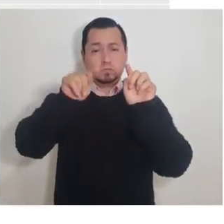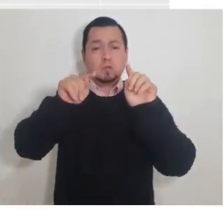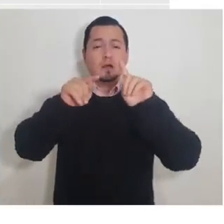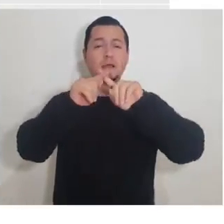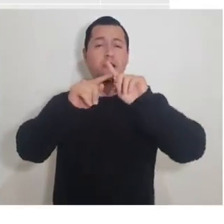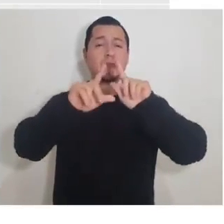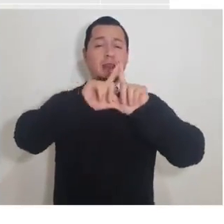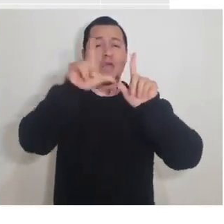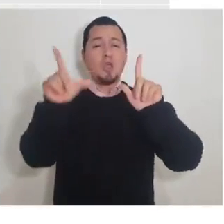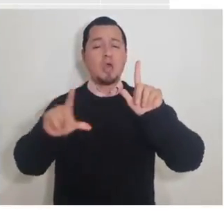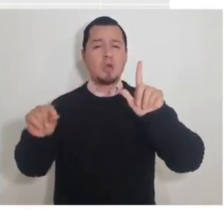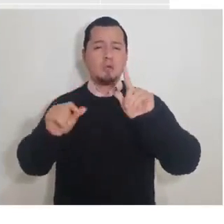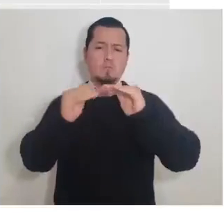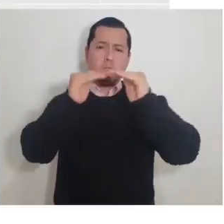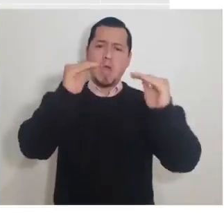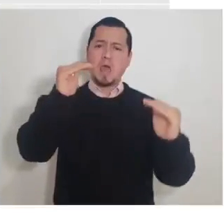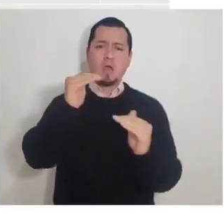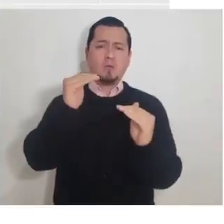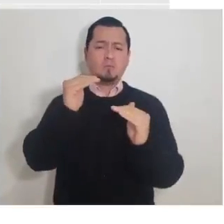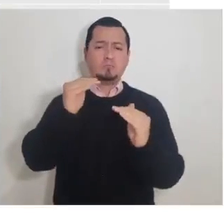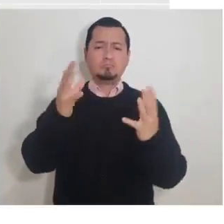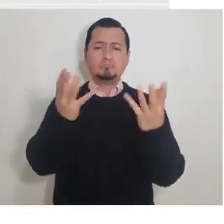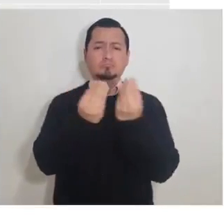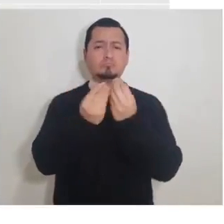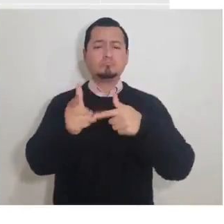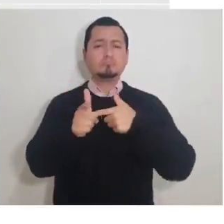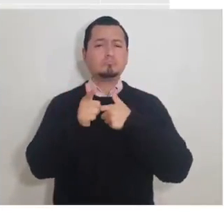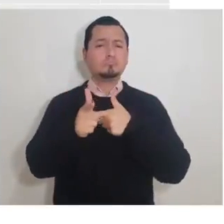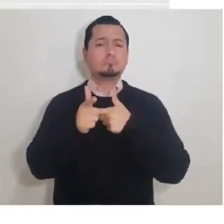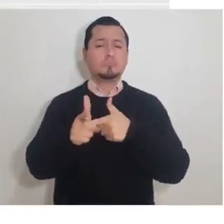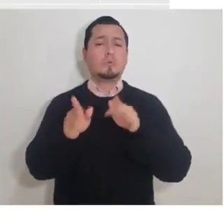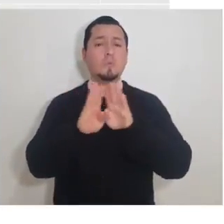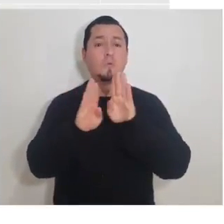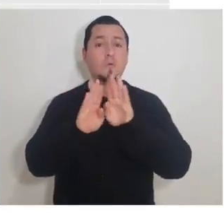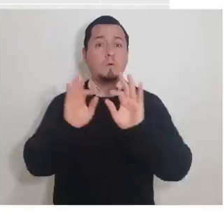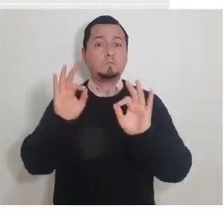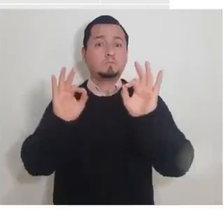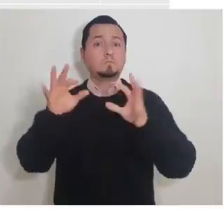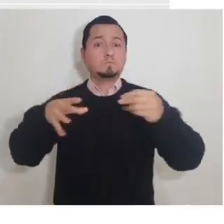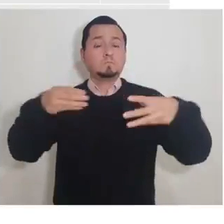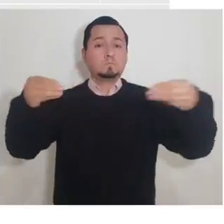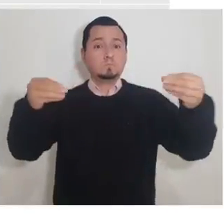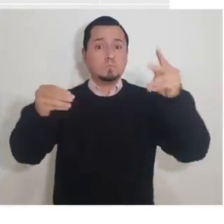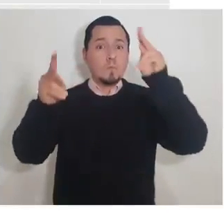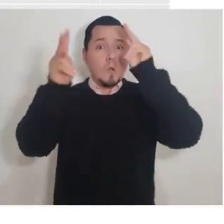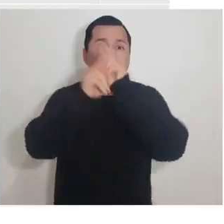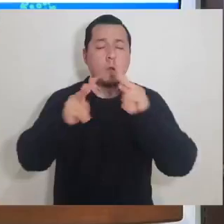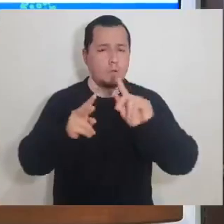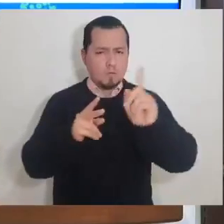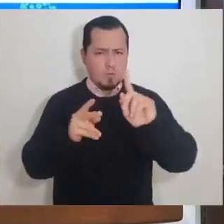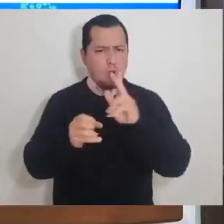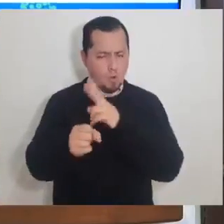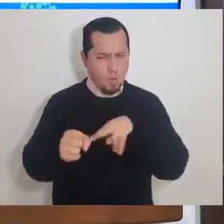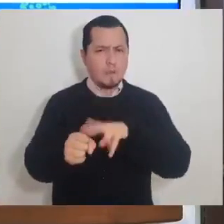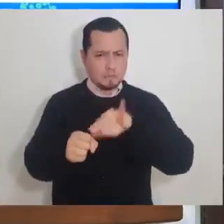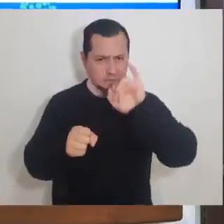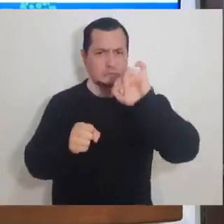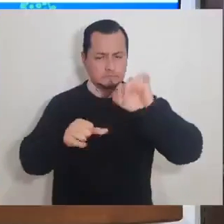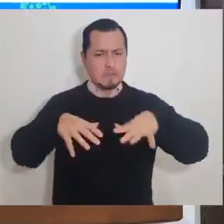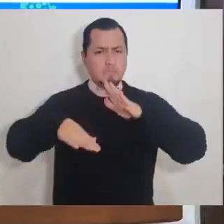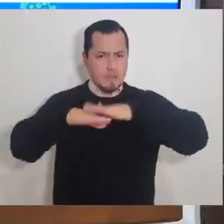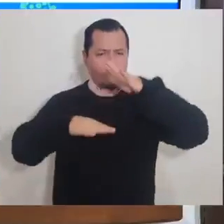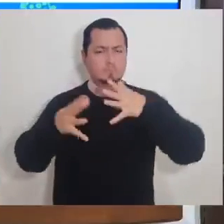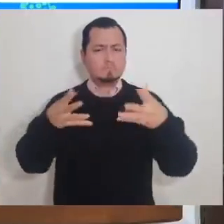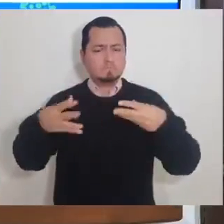media nacional y estamos muy por debajo de la mesa de la media nacional en casos acumulados, en la tasa de casos acumulados. Y en este dato que es